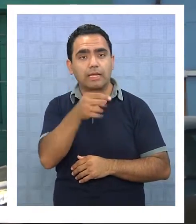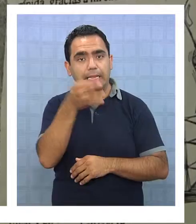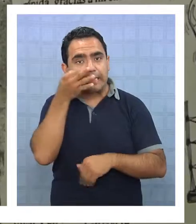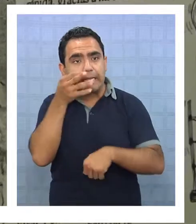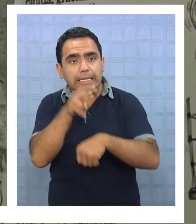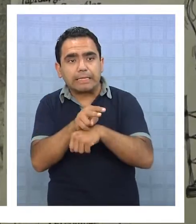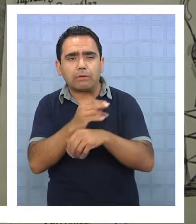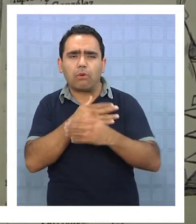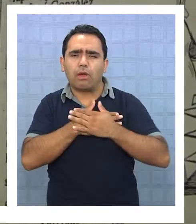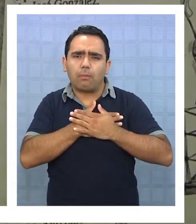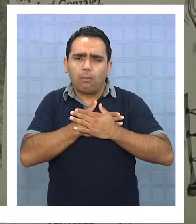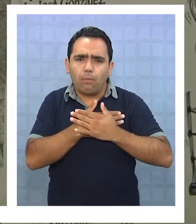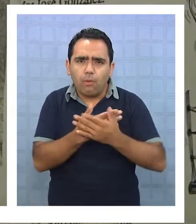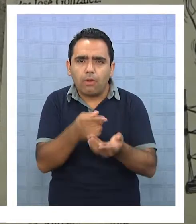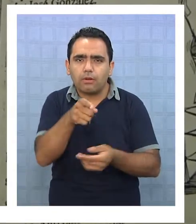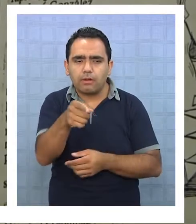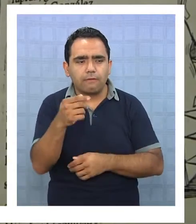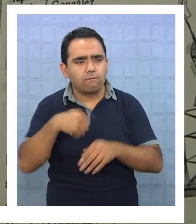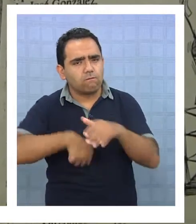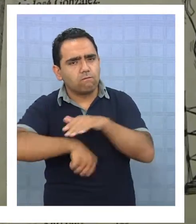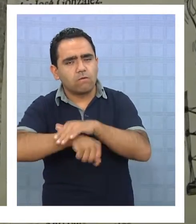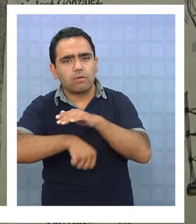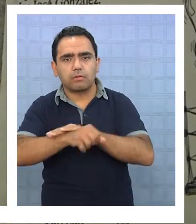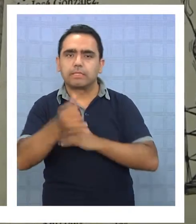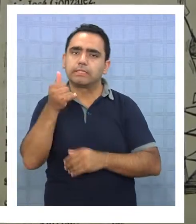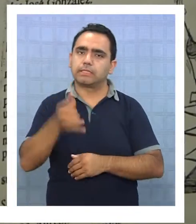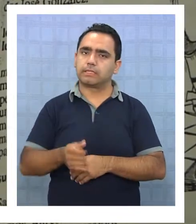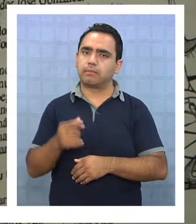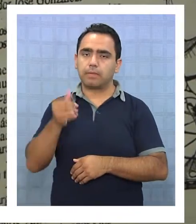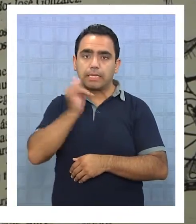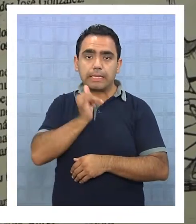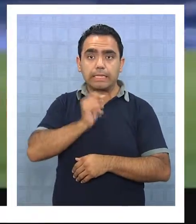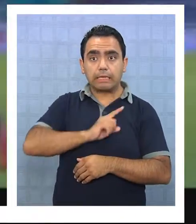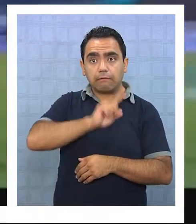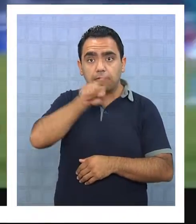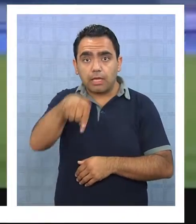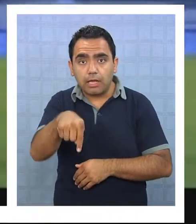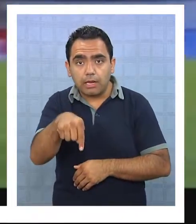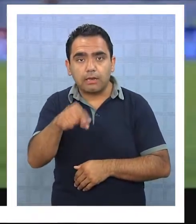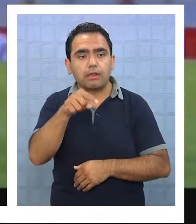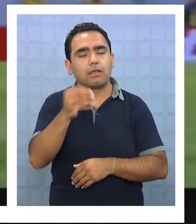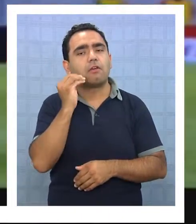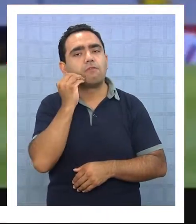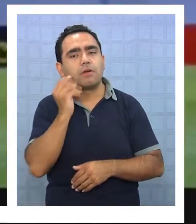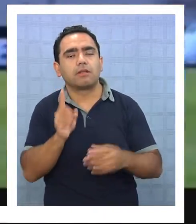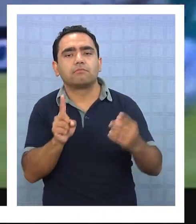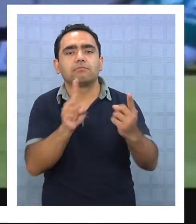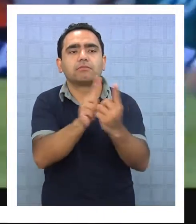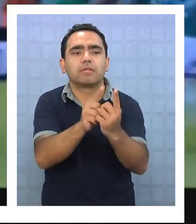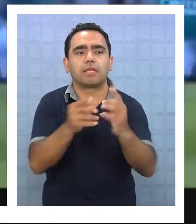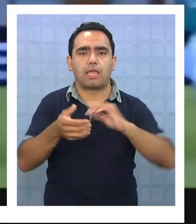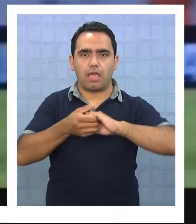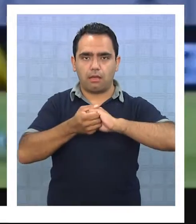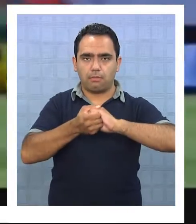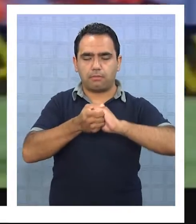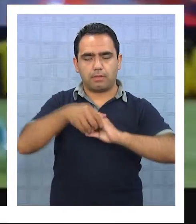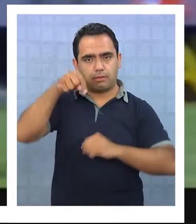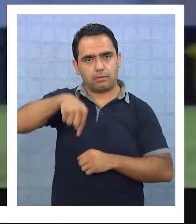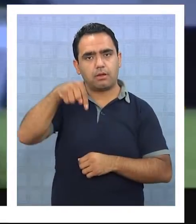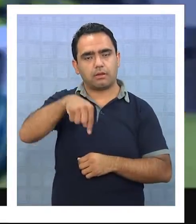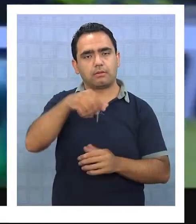de su amor por el fútbol, lugar que visita cada vez que viene Iquique y donde tiene a sus amigos de toda la vida.